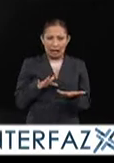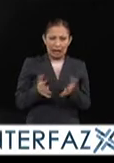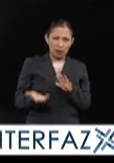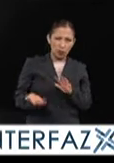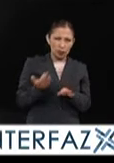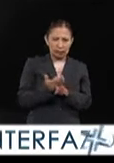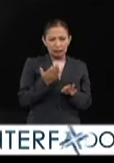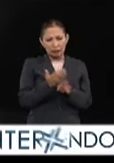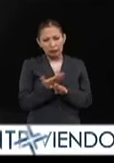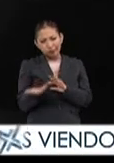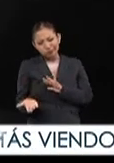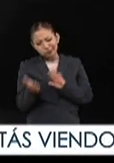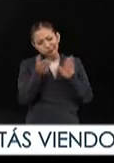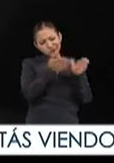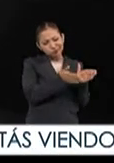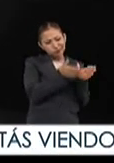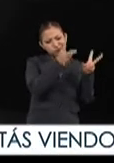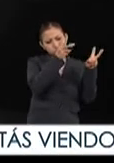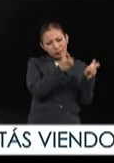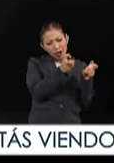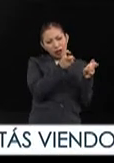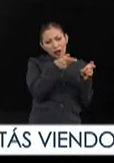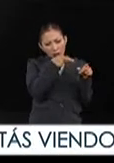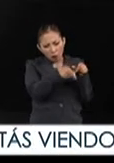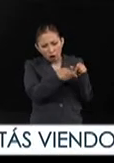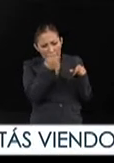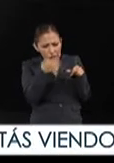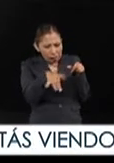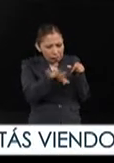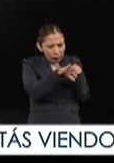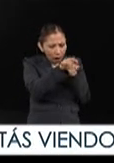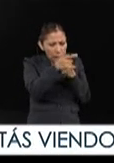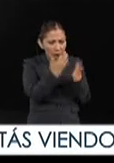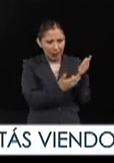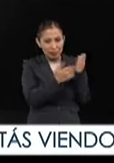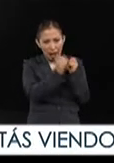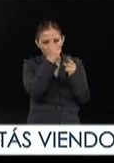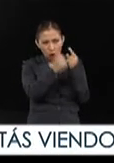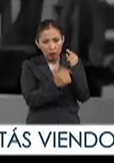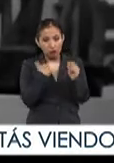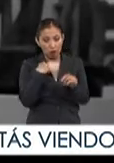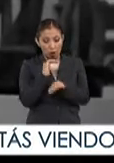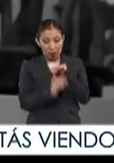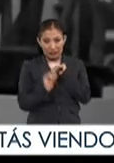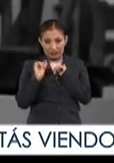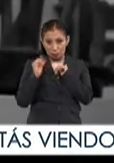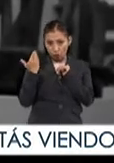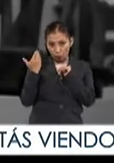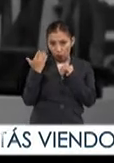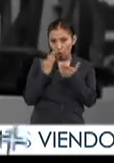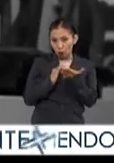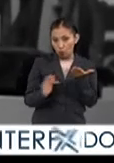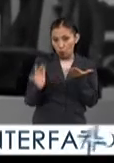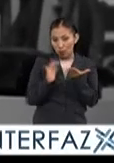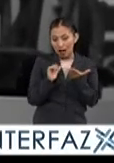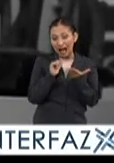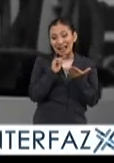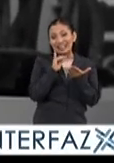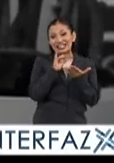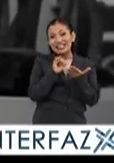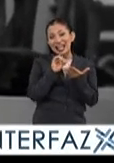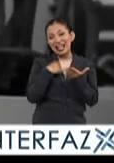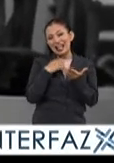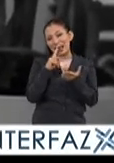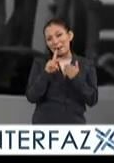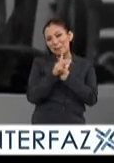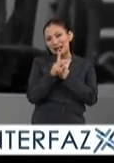huecos que estoy intentando subsanar, acabo de terminar Alicia en el País de las